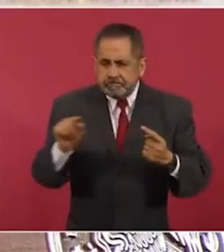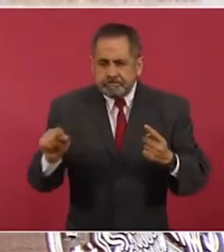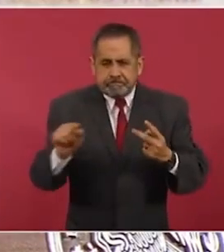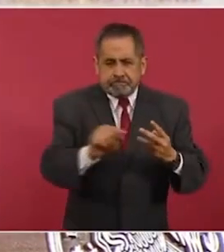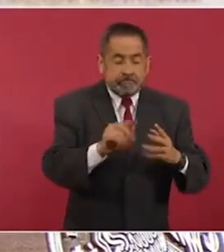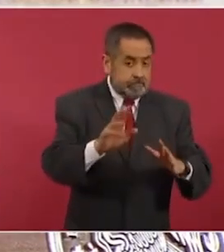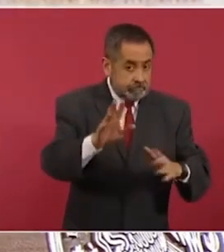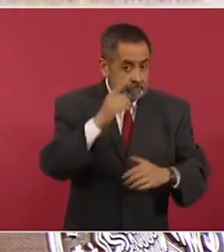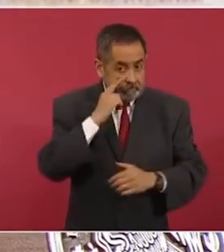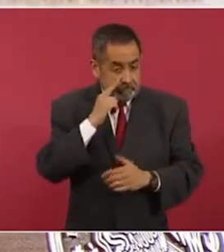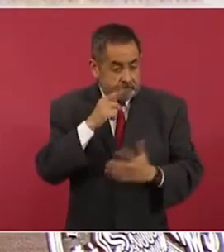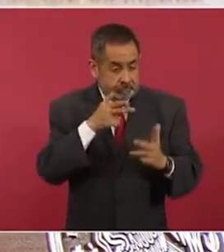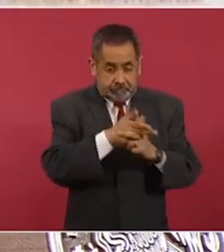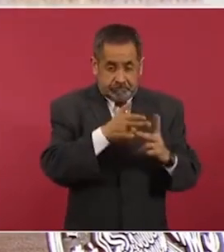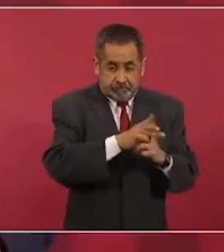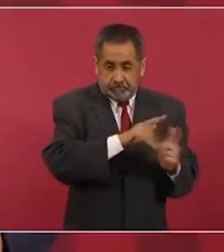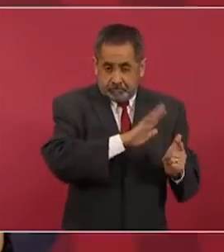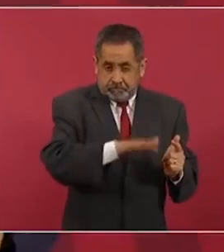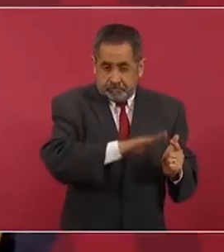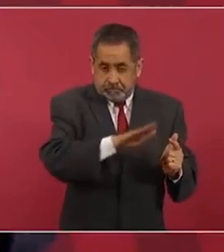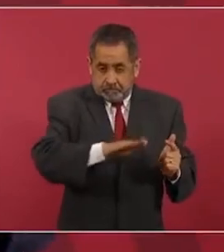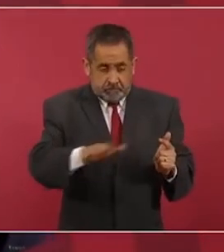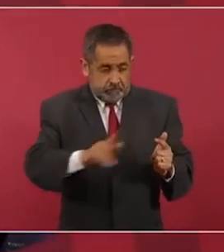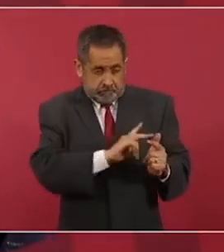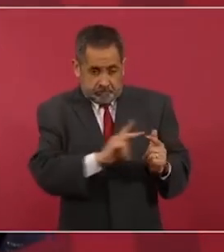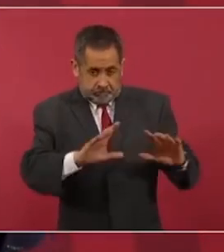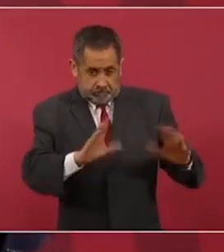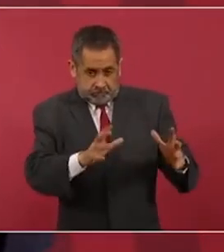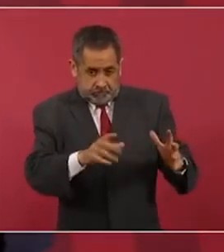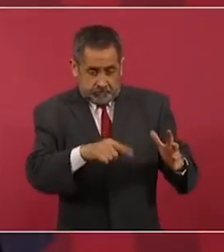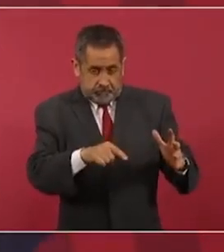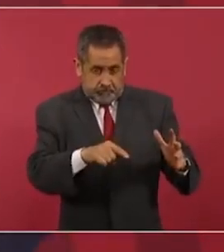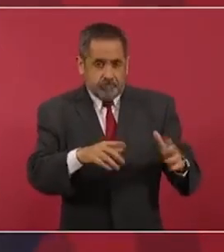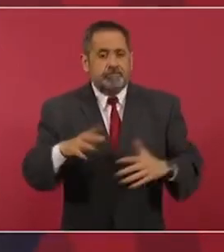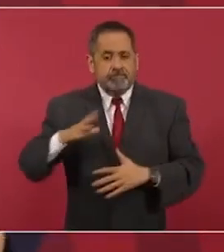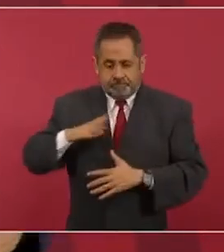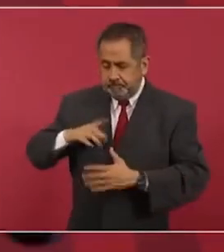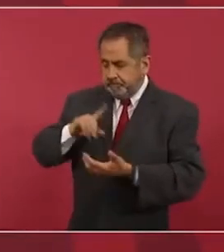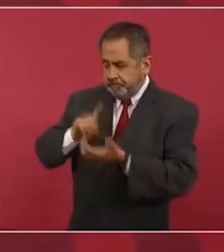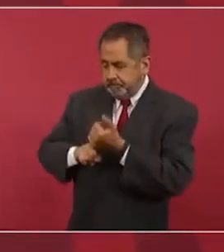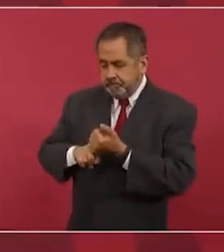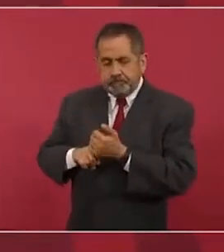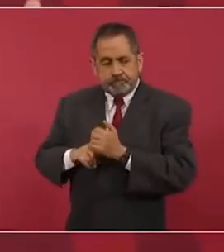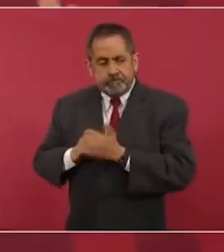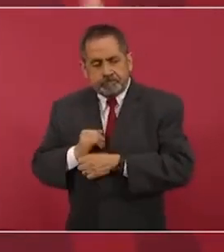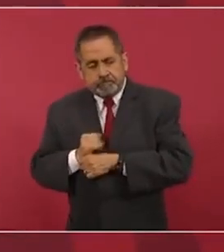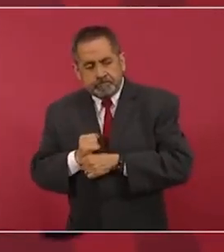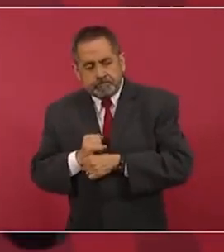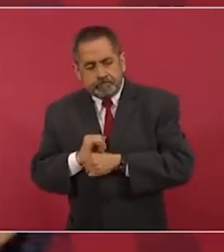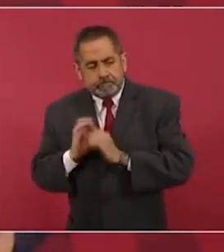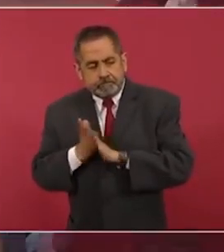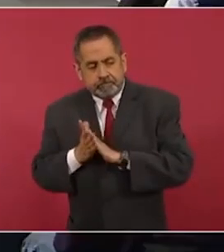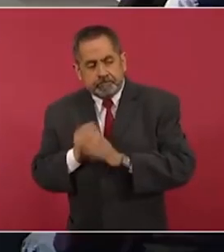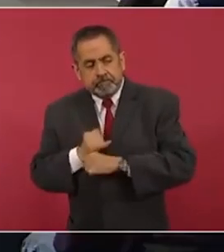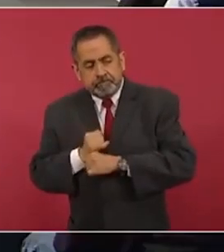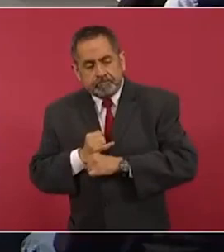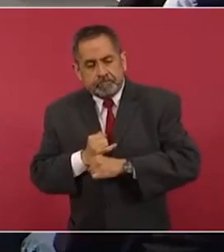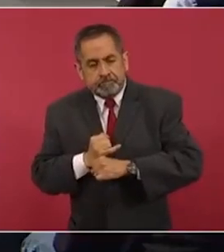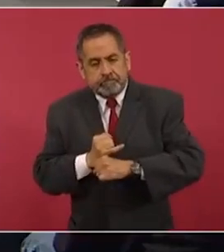hay abiertos expedientes de investigación